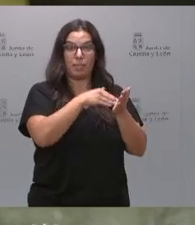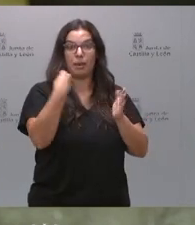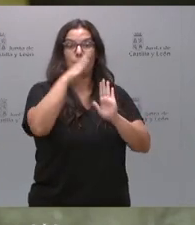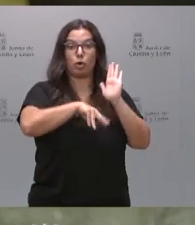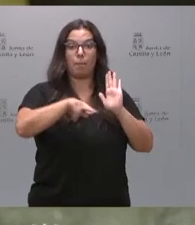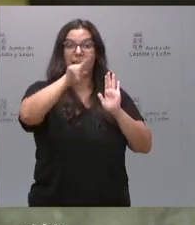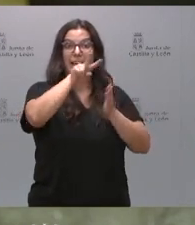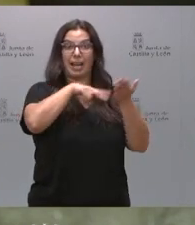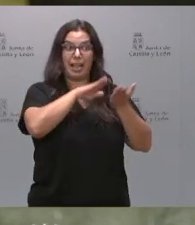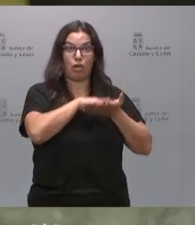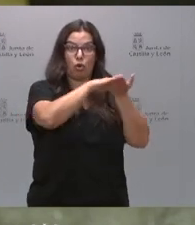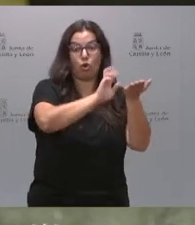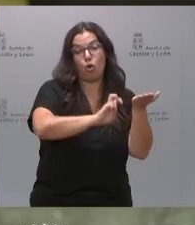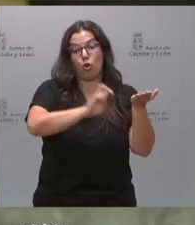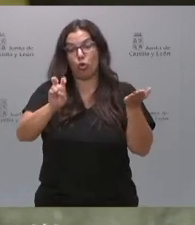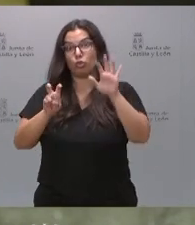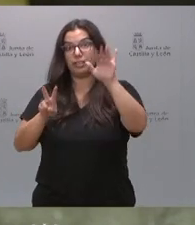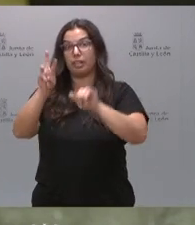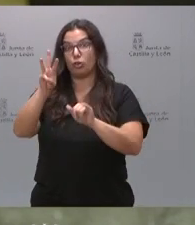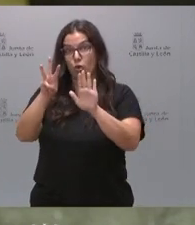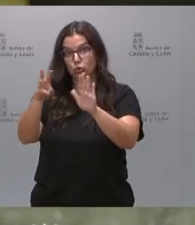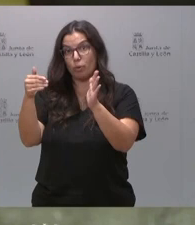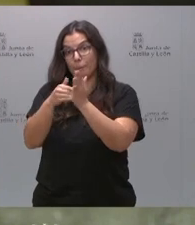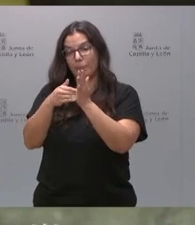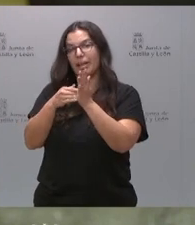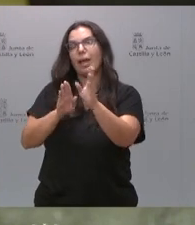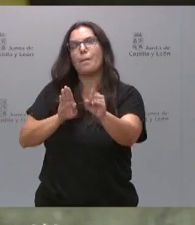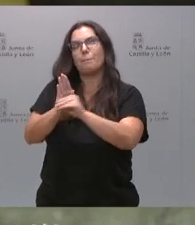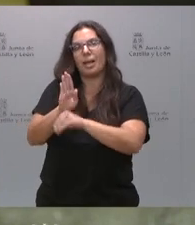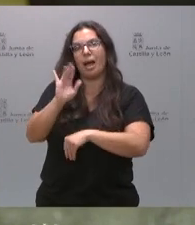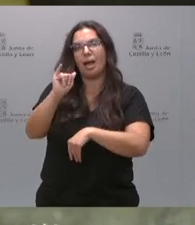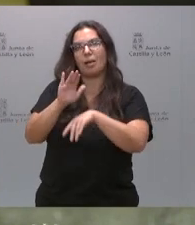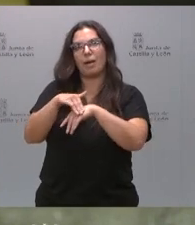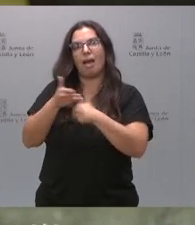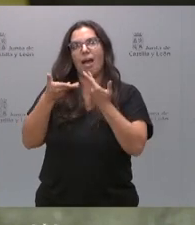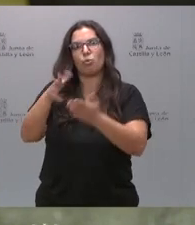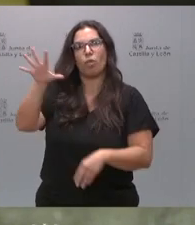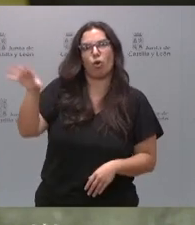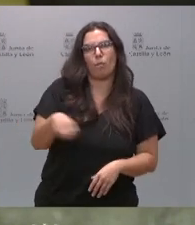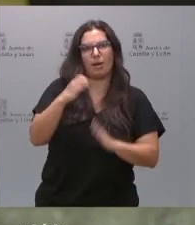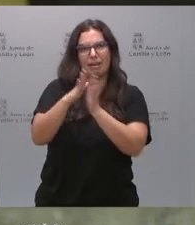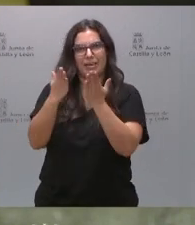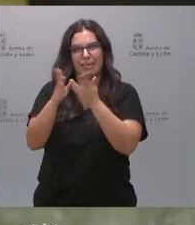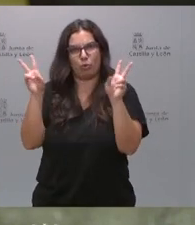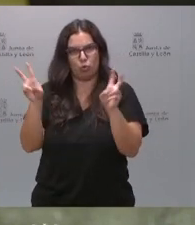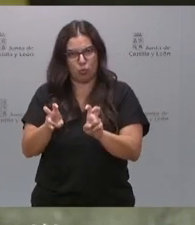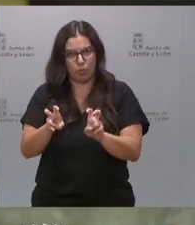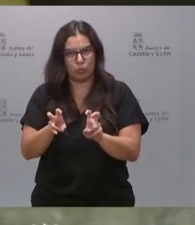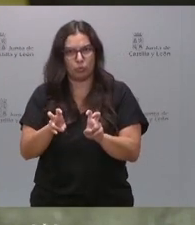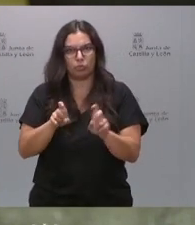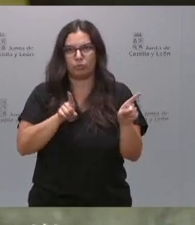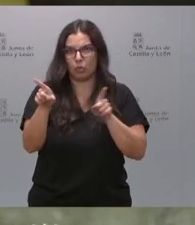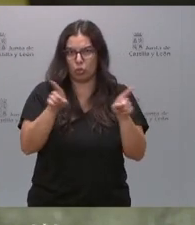programa releo y 78.000 que tendrán la posibilidad de acceder a esas ayudas para poder